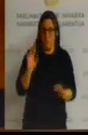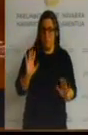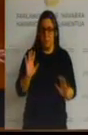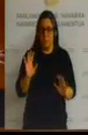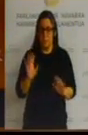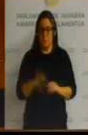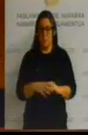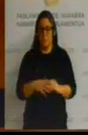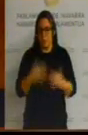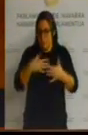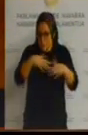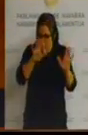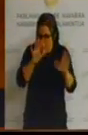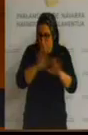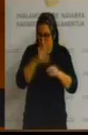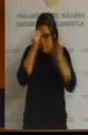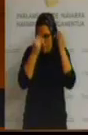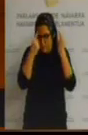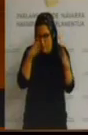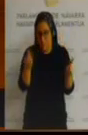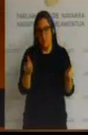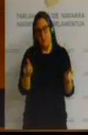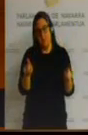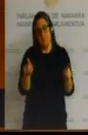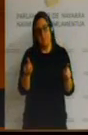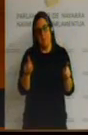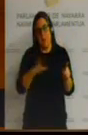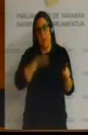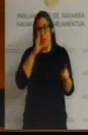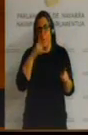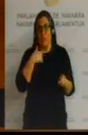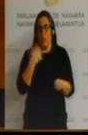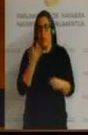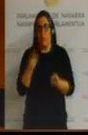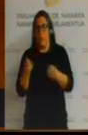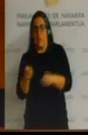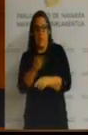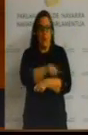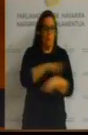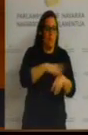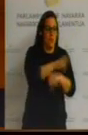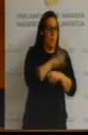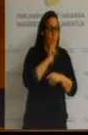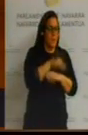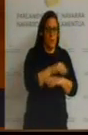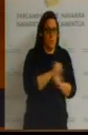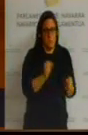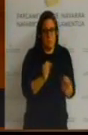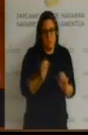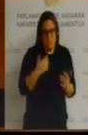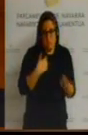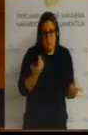Lo dejo ahí. Creo que ese argumento se cae por su propio peso. Bien, volviendo a las dos